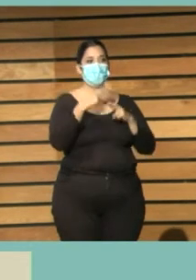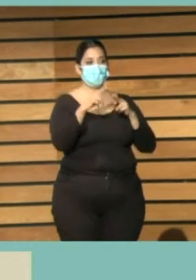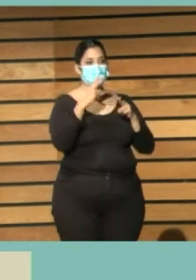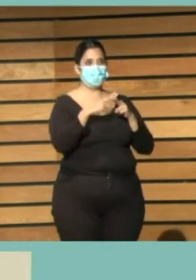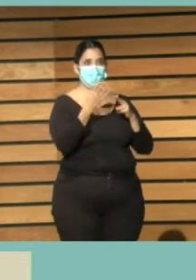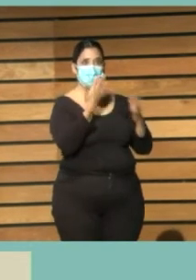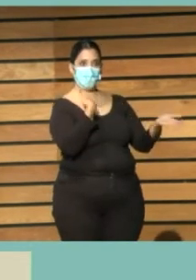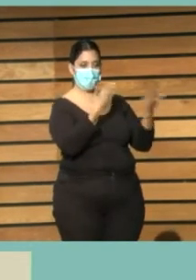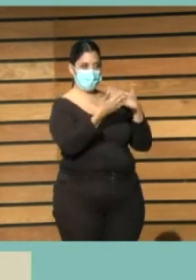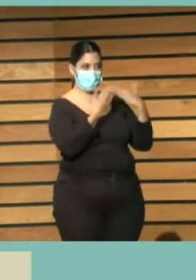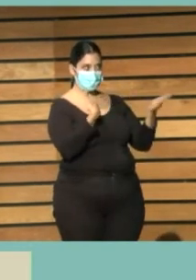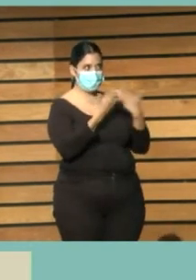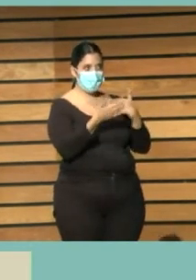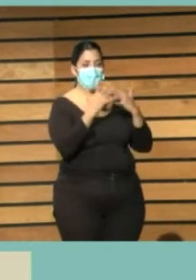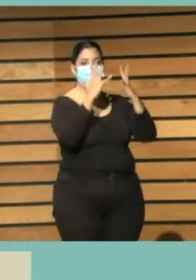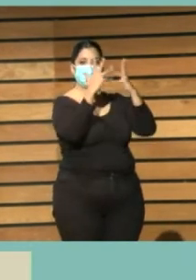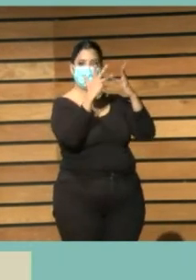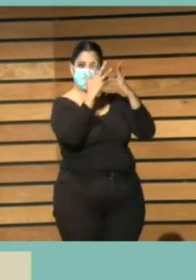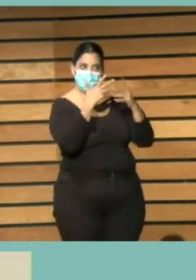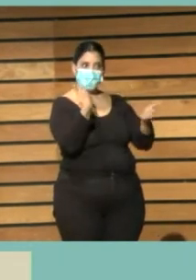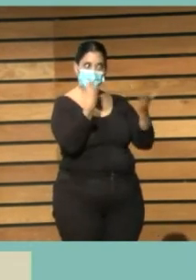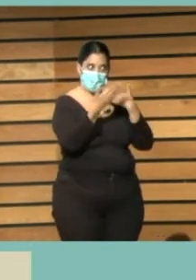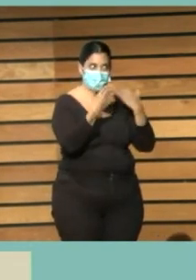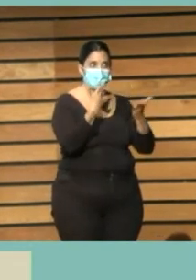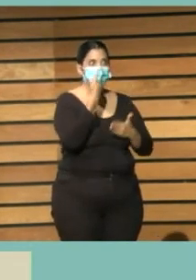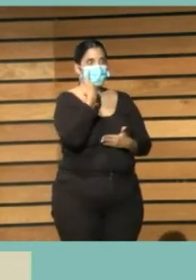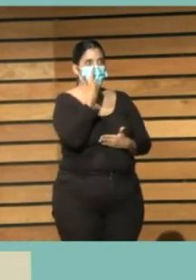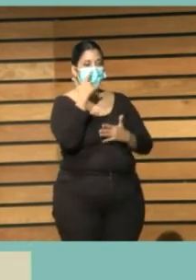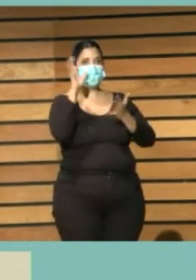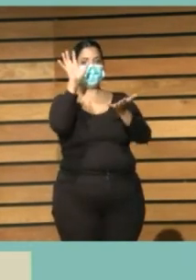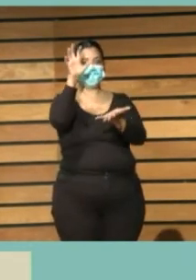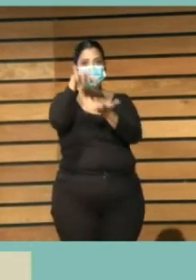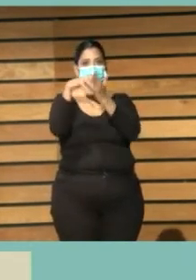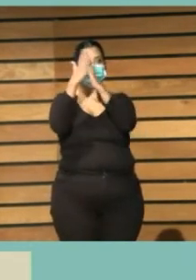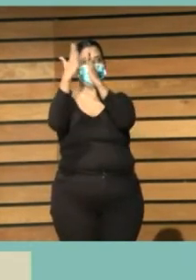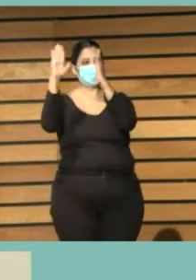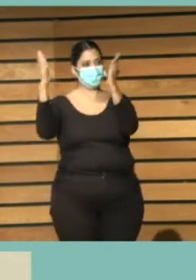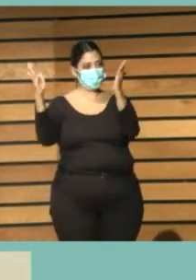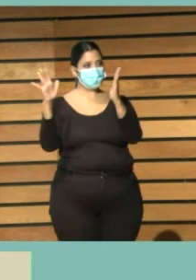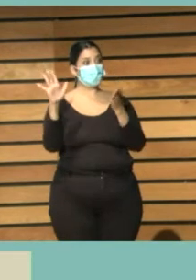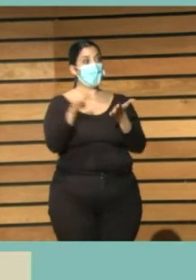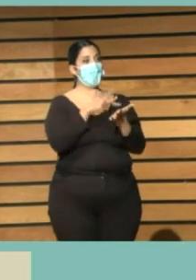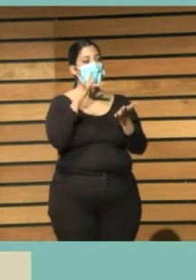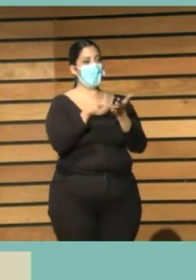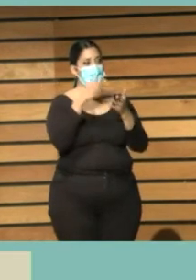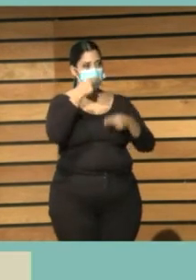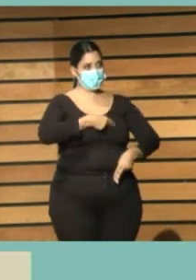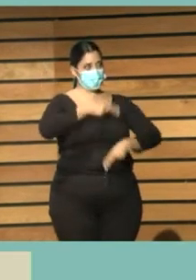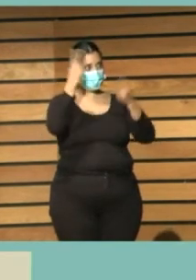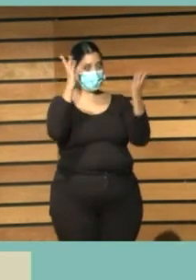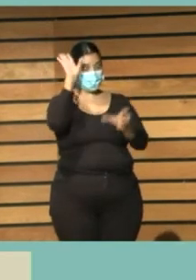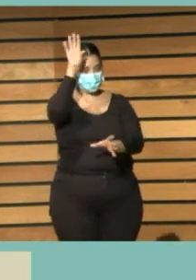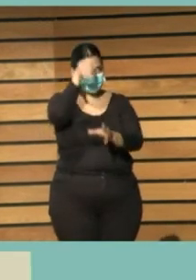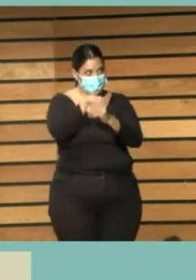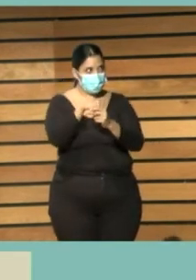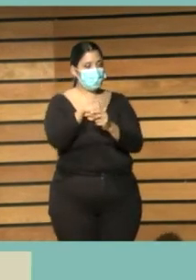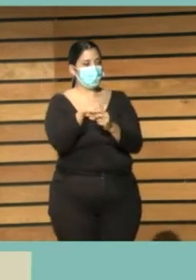y con las administraciones para que las bibliotecas estén reconocidas en la agenda pública como comentaba Gloria